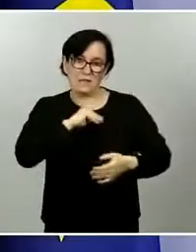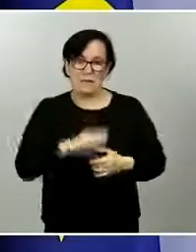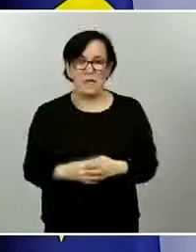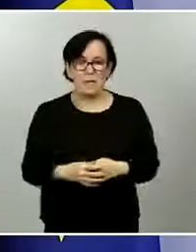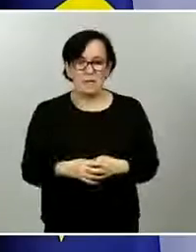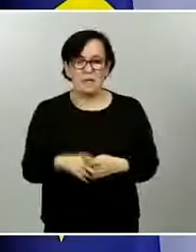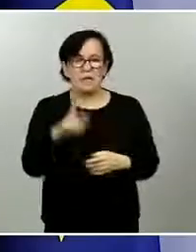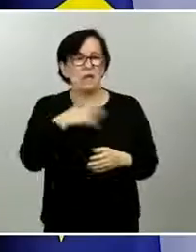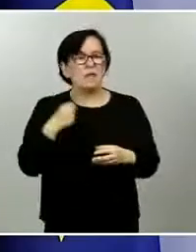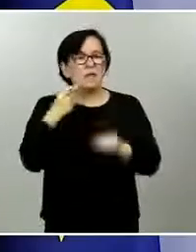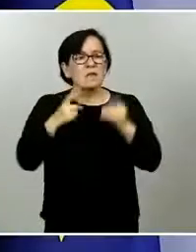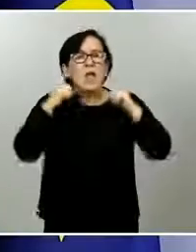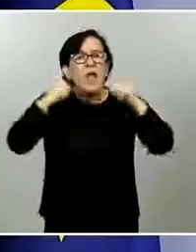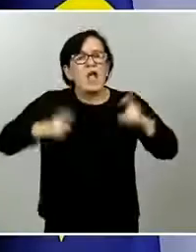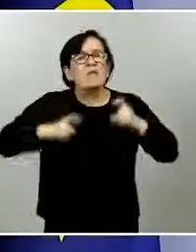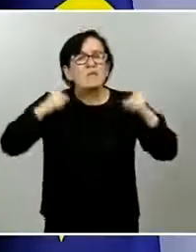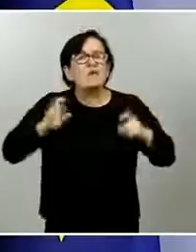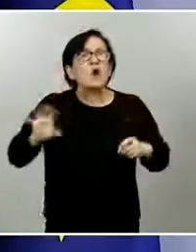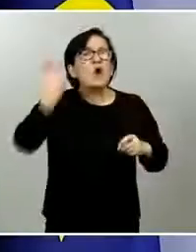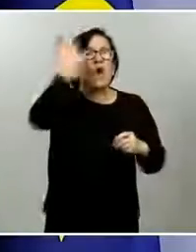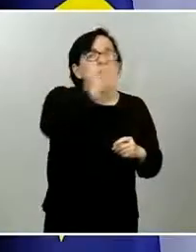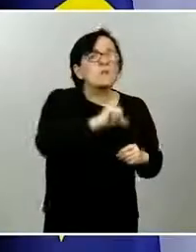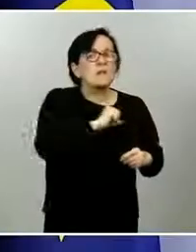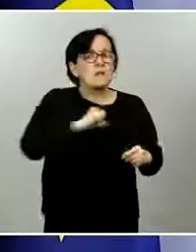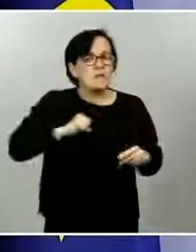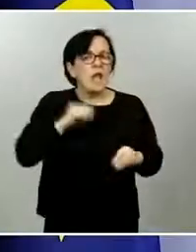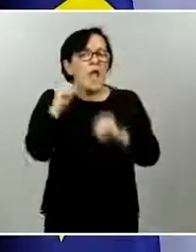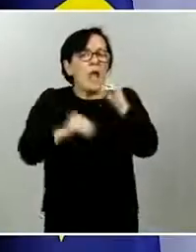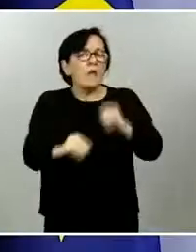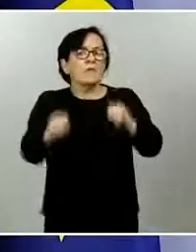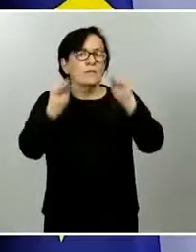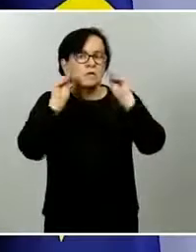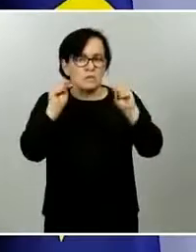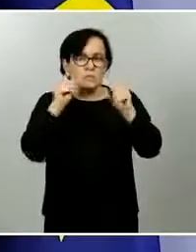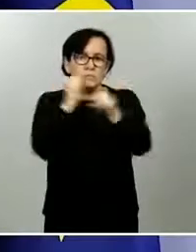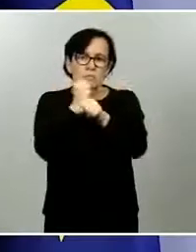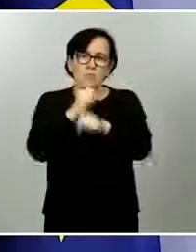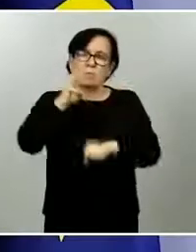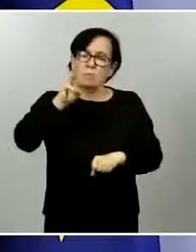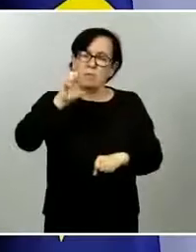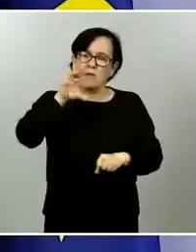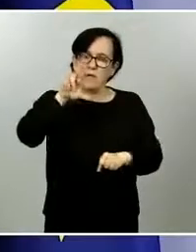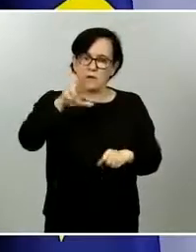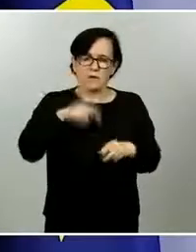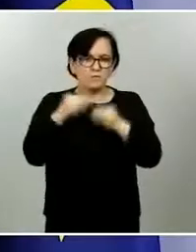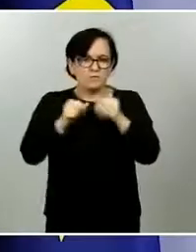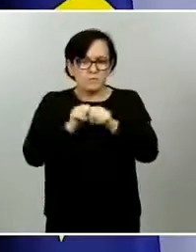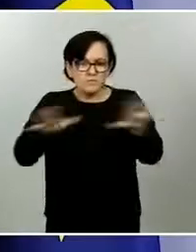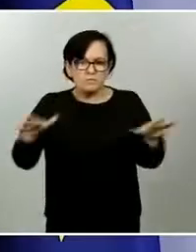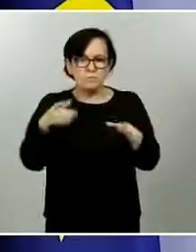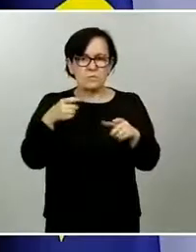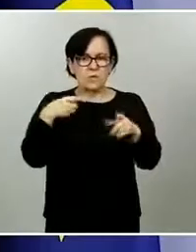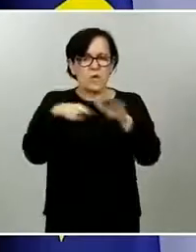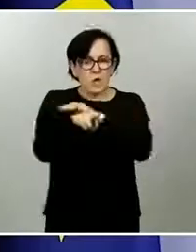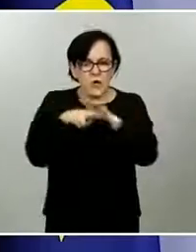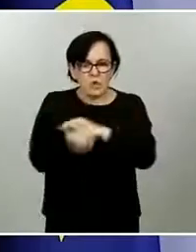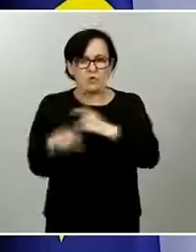anticuerpos pues estamos ya en casi los 2.500.000 de test realizados en España bueno esto quiero que se atribuya al esfuerzo